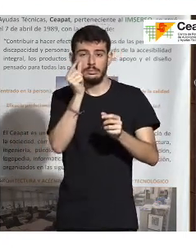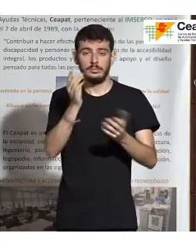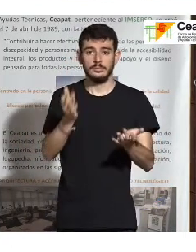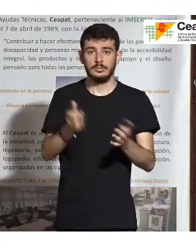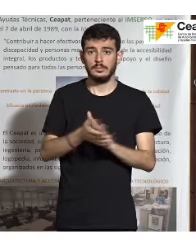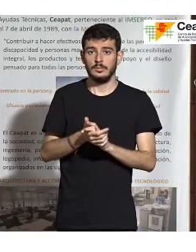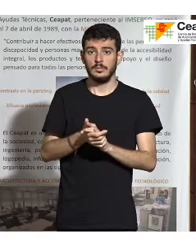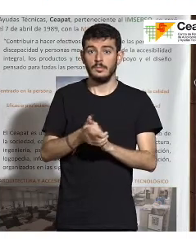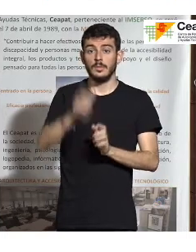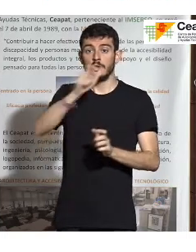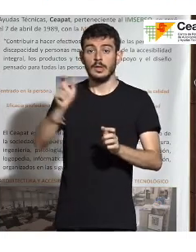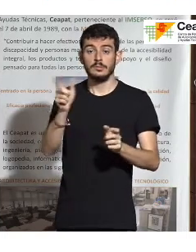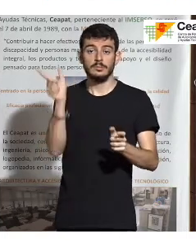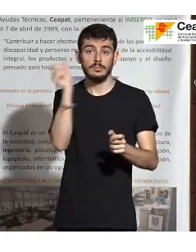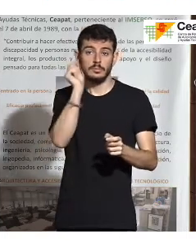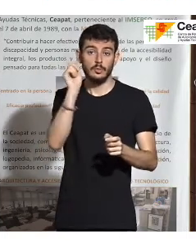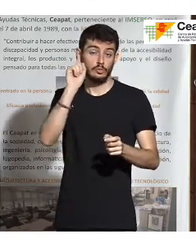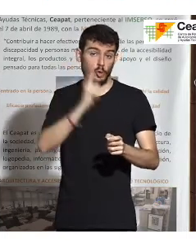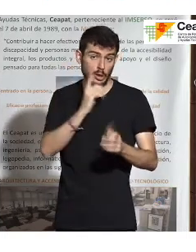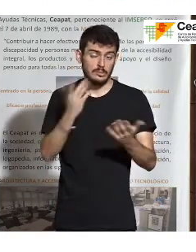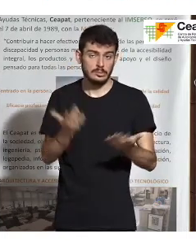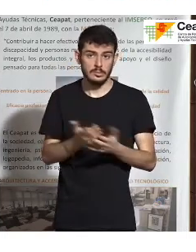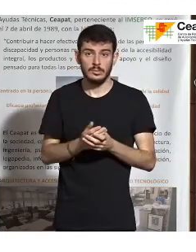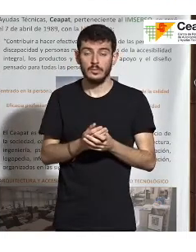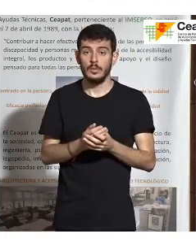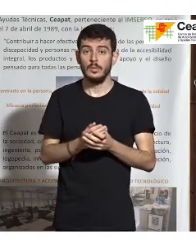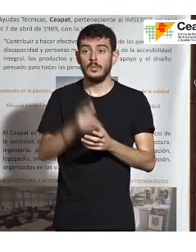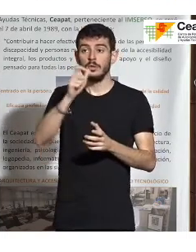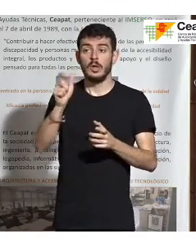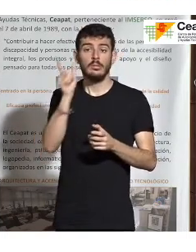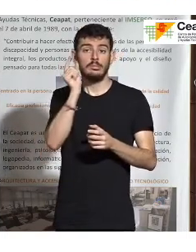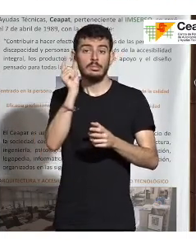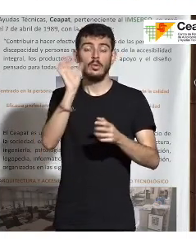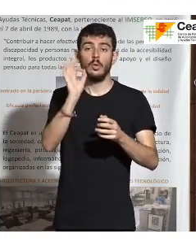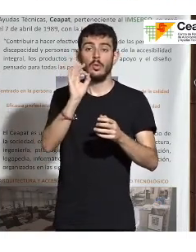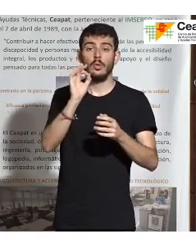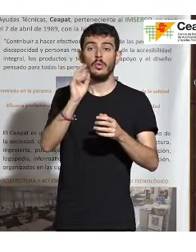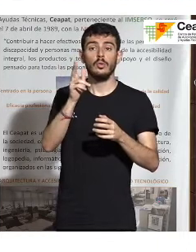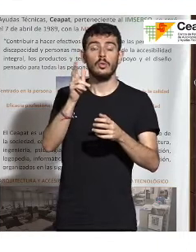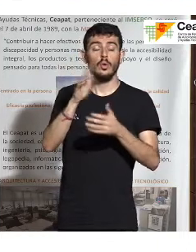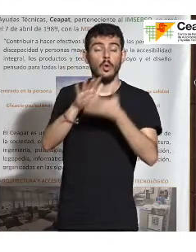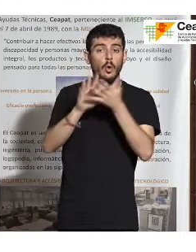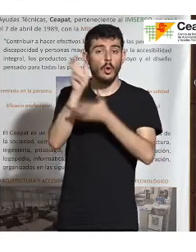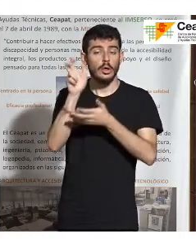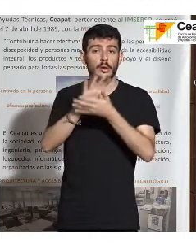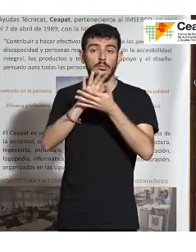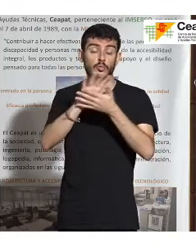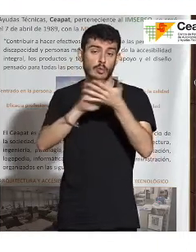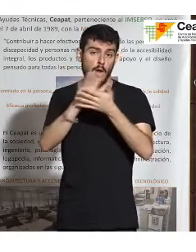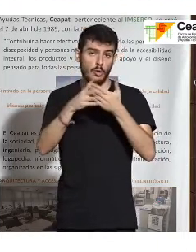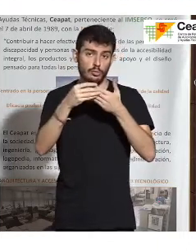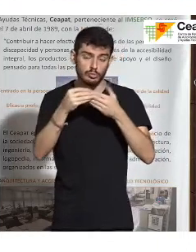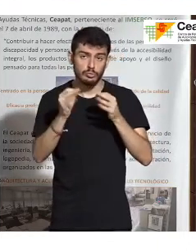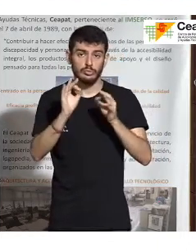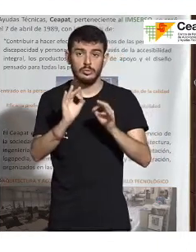oyen poco o no oyen, personas que oyen poco o no oyen y son usuarias de lengua de signos, a personas que tienen